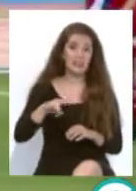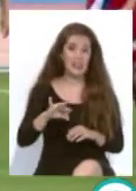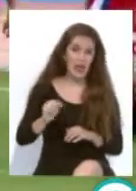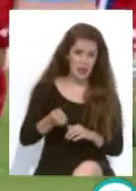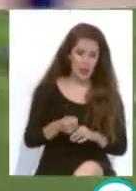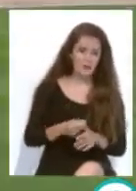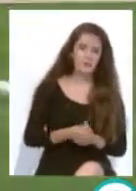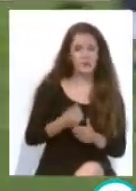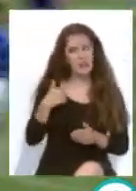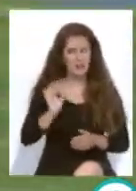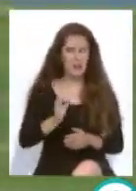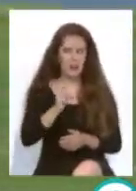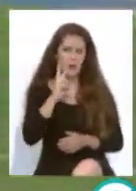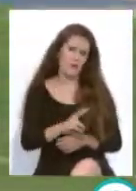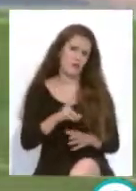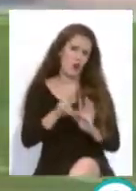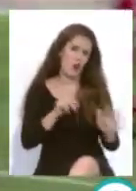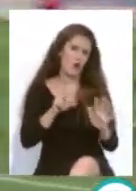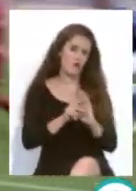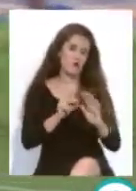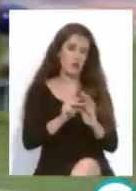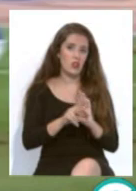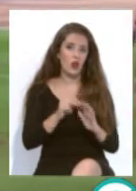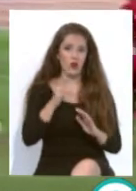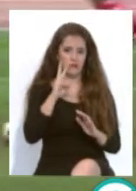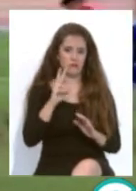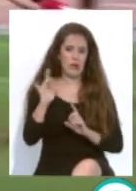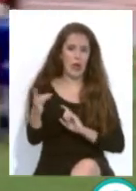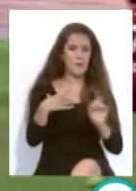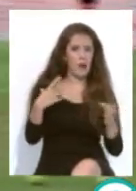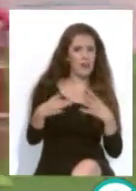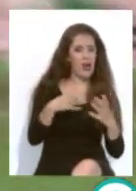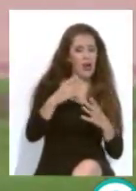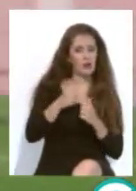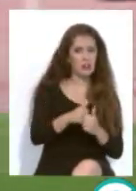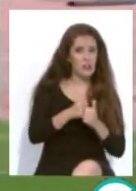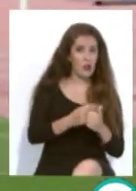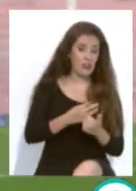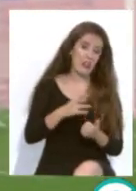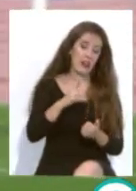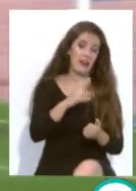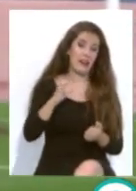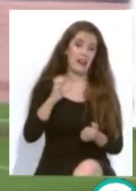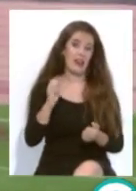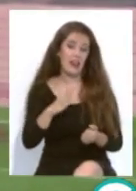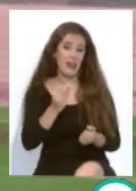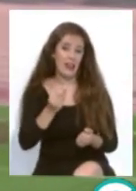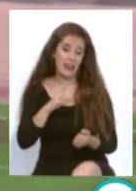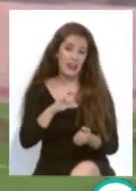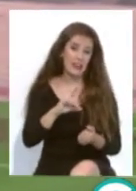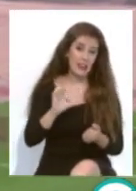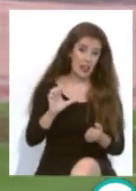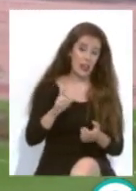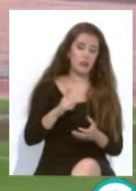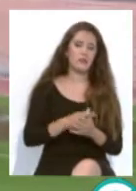los vídeos que hemos estado viendo, incluso por lo que nos han mandado los seguidores del Recreativo, creo que es un jugador diamante por